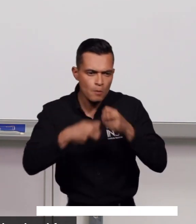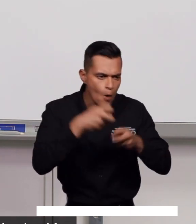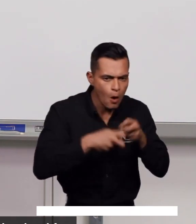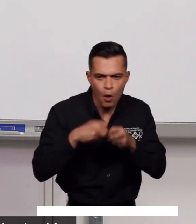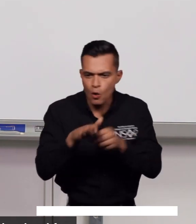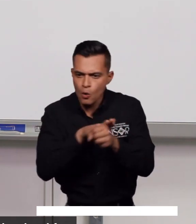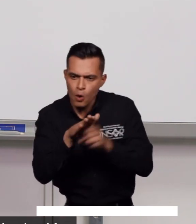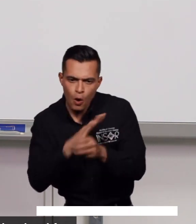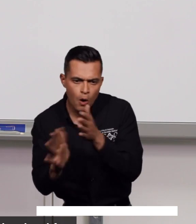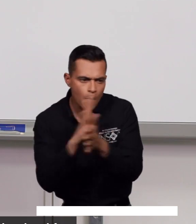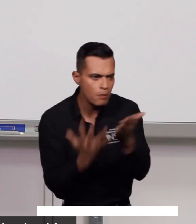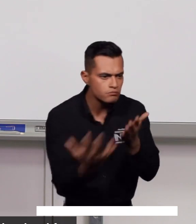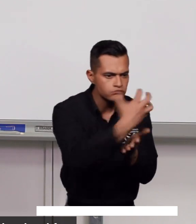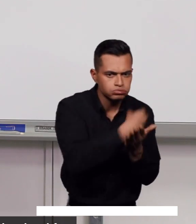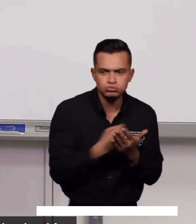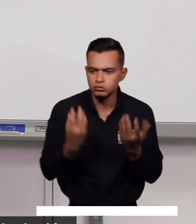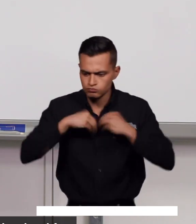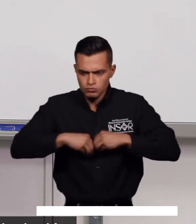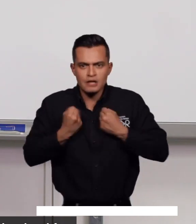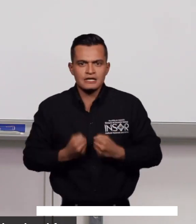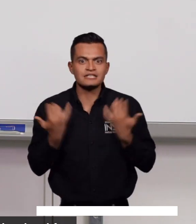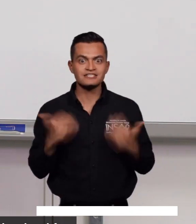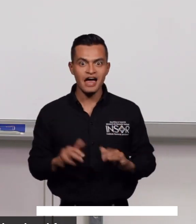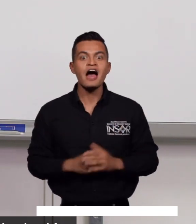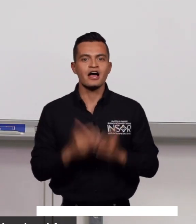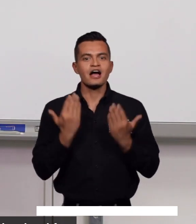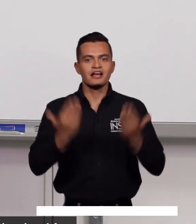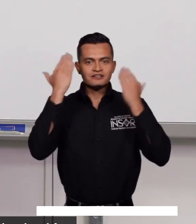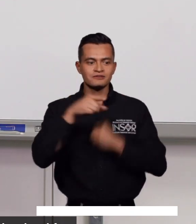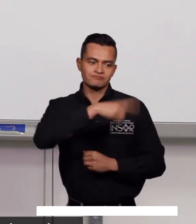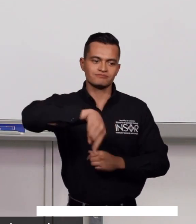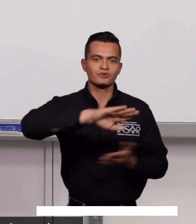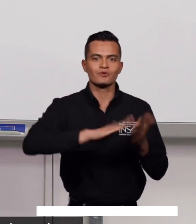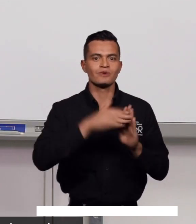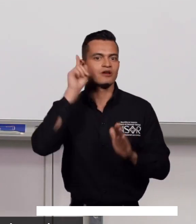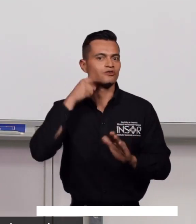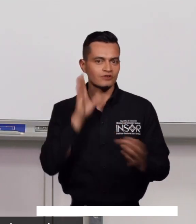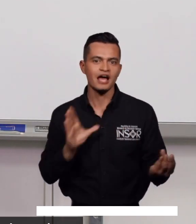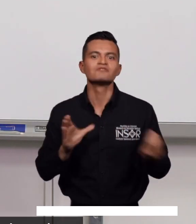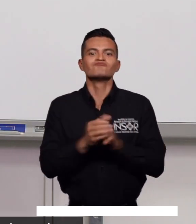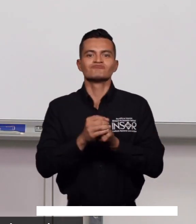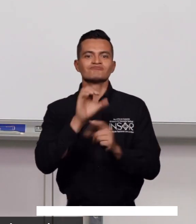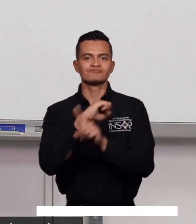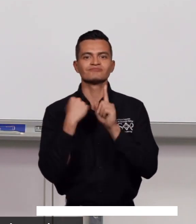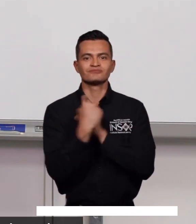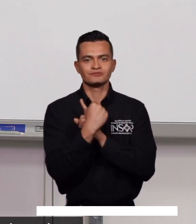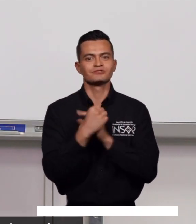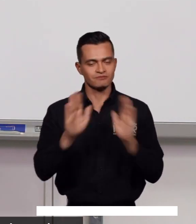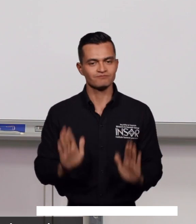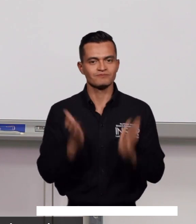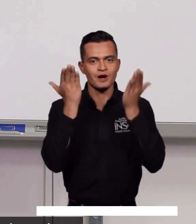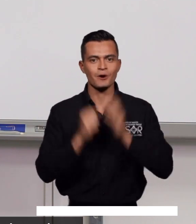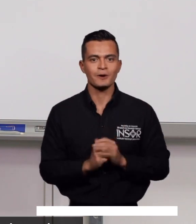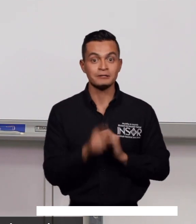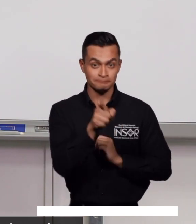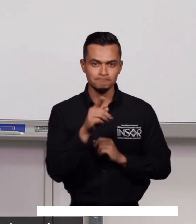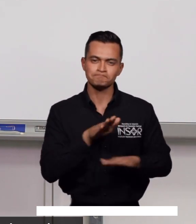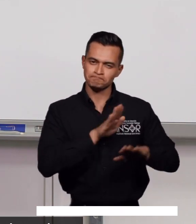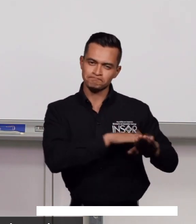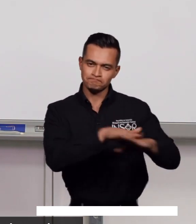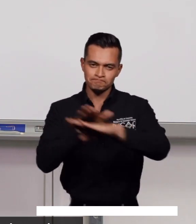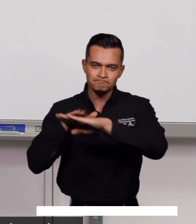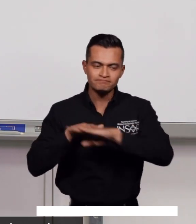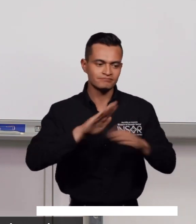podremos facilitar la inclusión social de la población sorda en Colombia. Por eso queremos invitar a la población sorda,